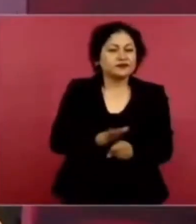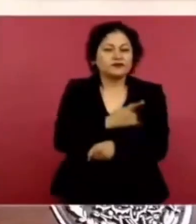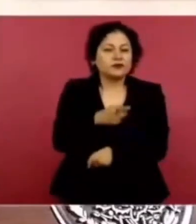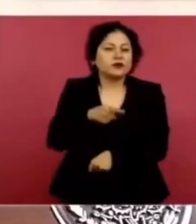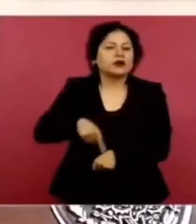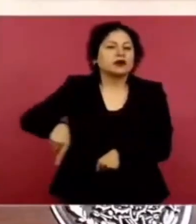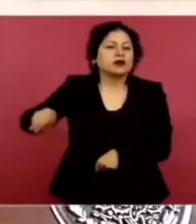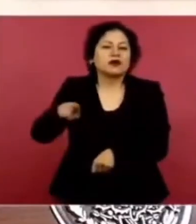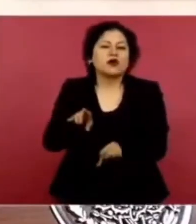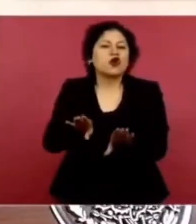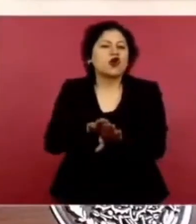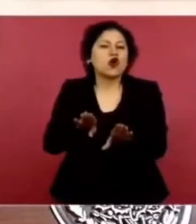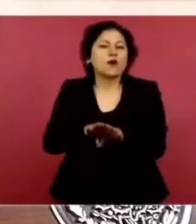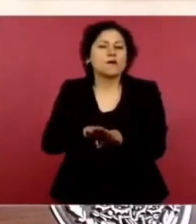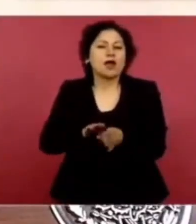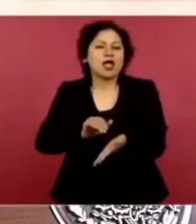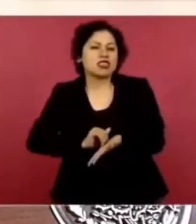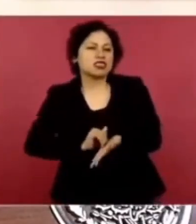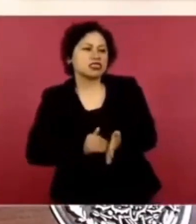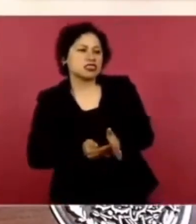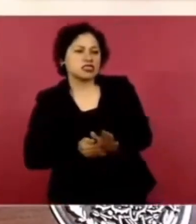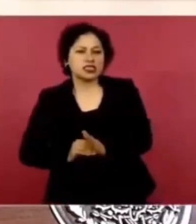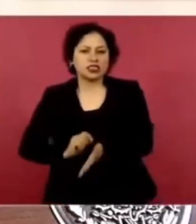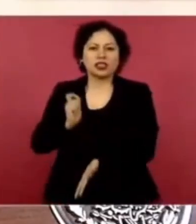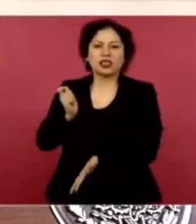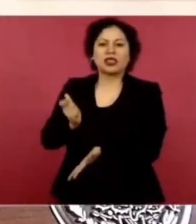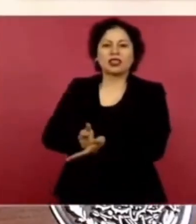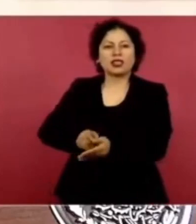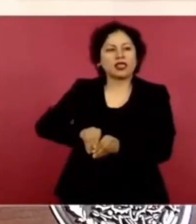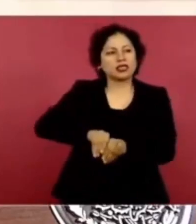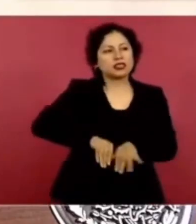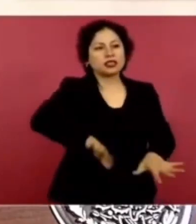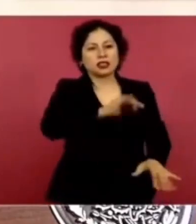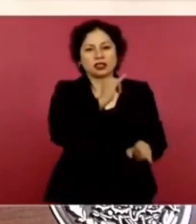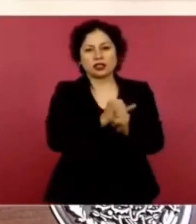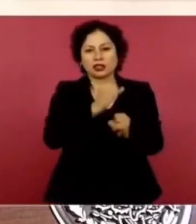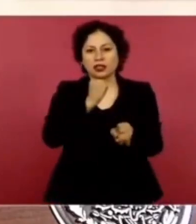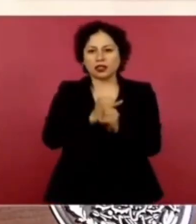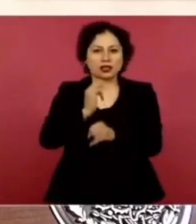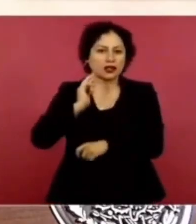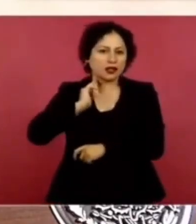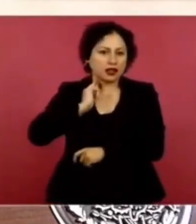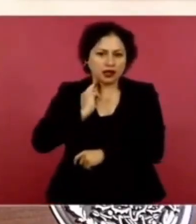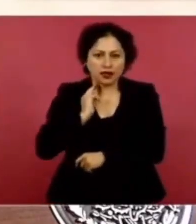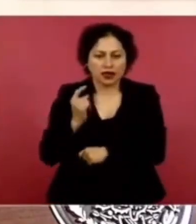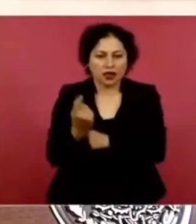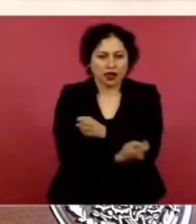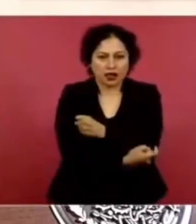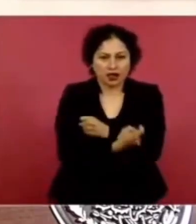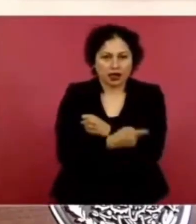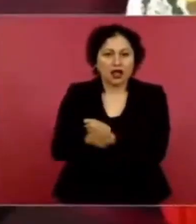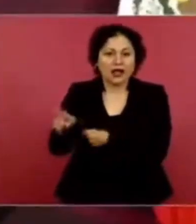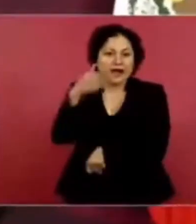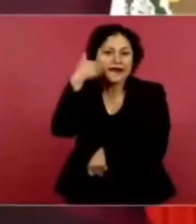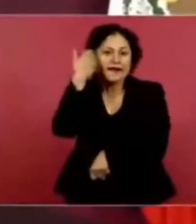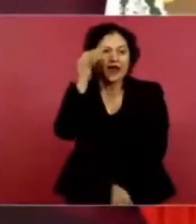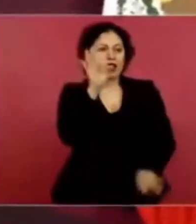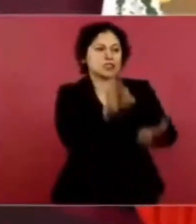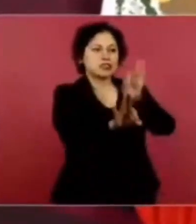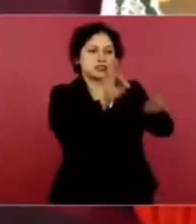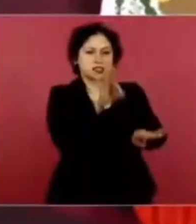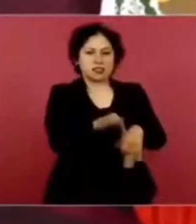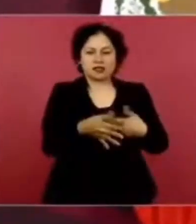o que pagan para ese propósito, tratan de engañar. Y por eso